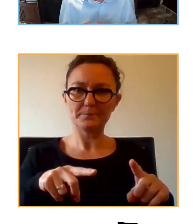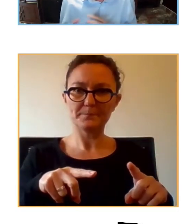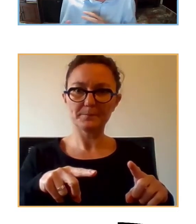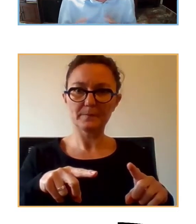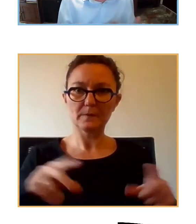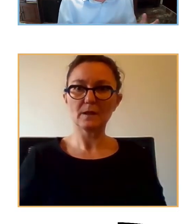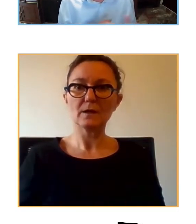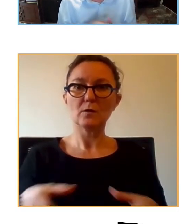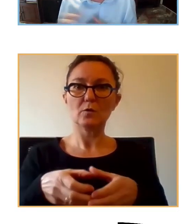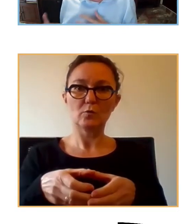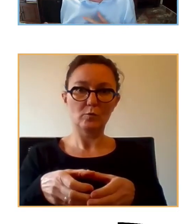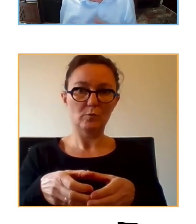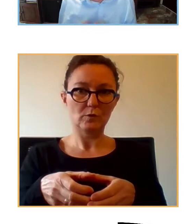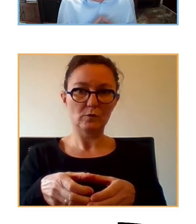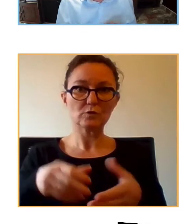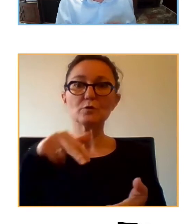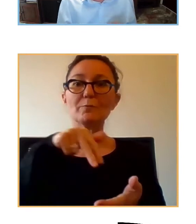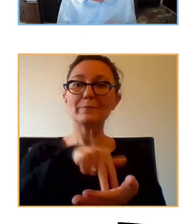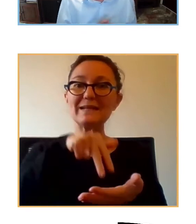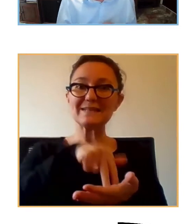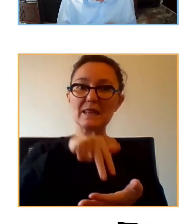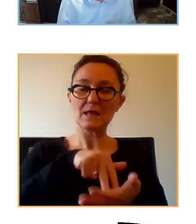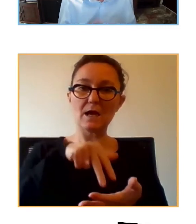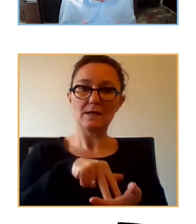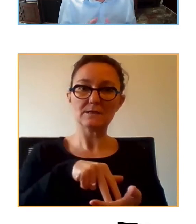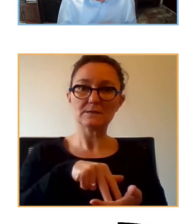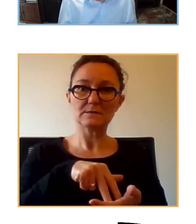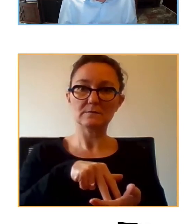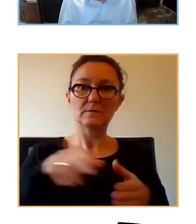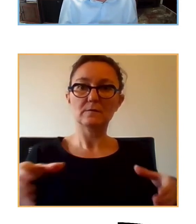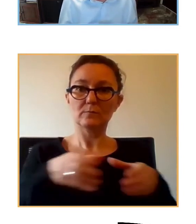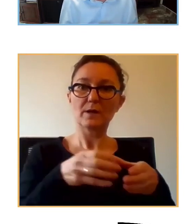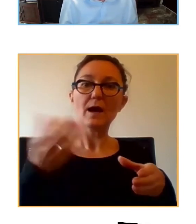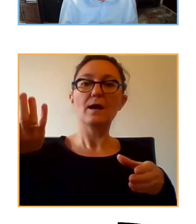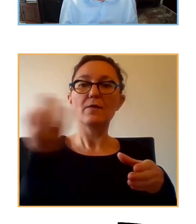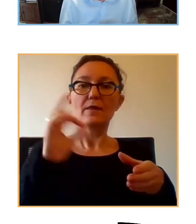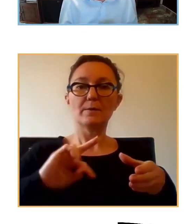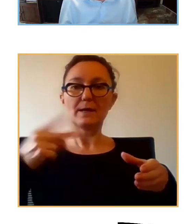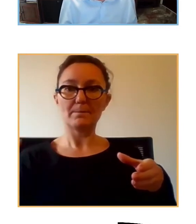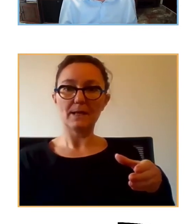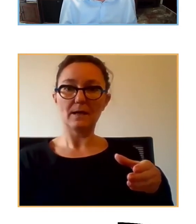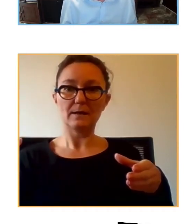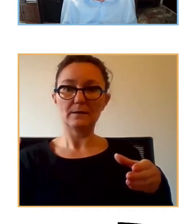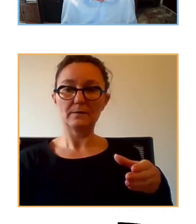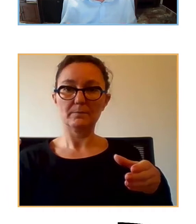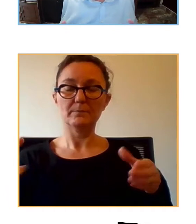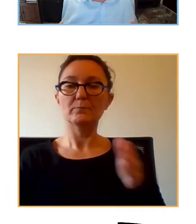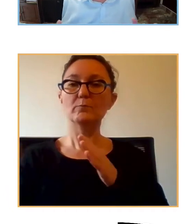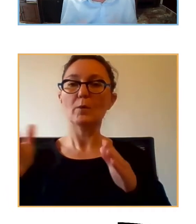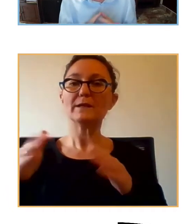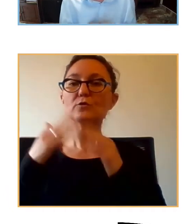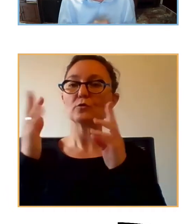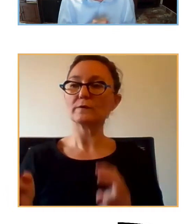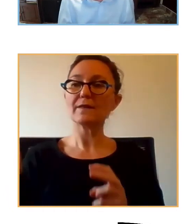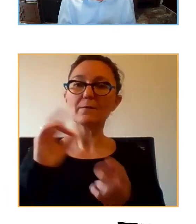de los grupos de IVA Mutua, hemos tenido que cambiar durante el confinamiento, hemos tenido que